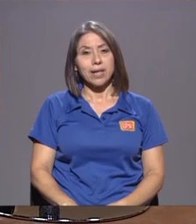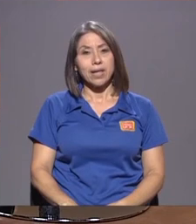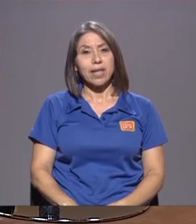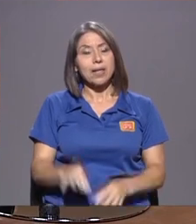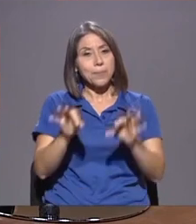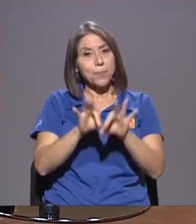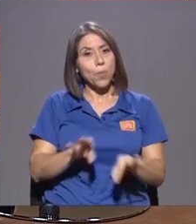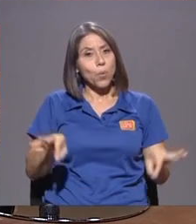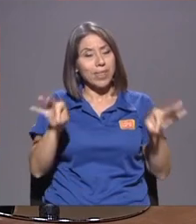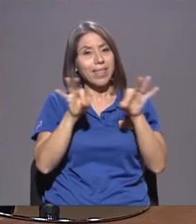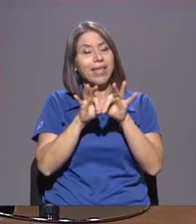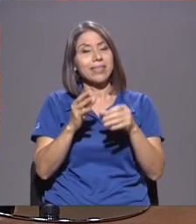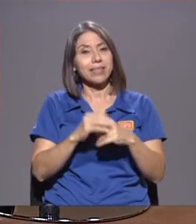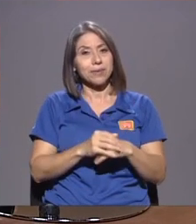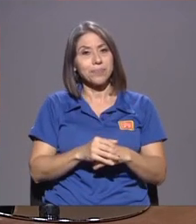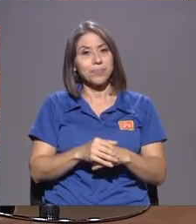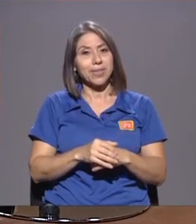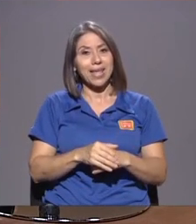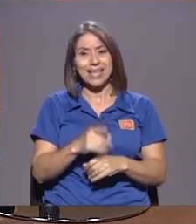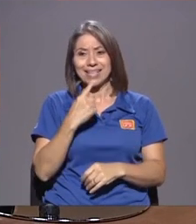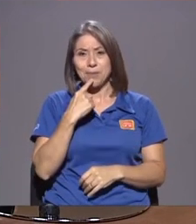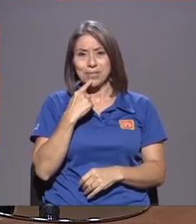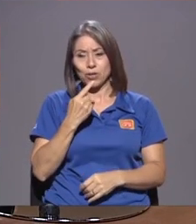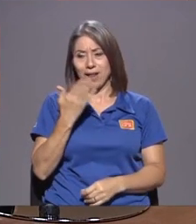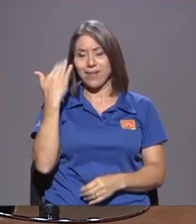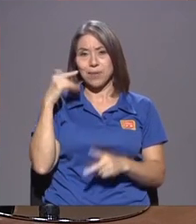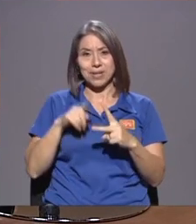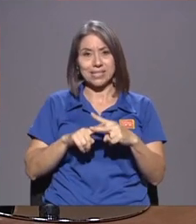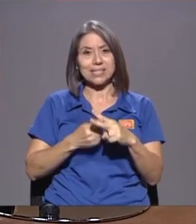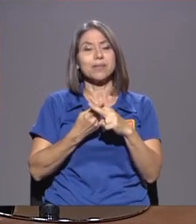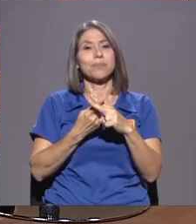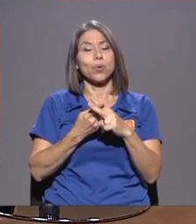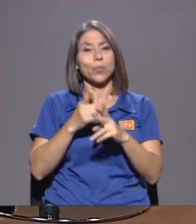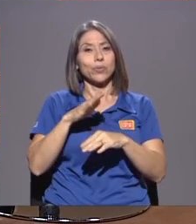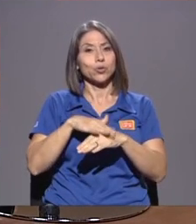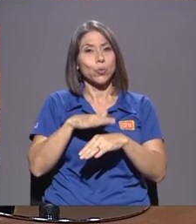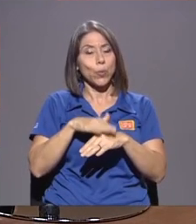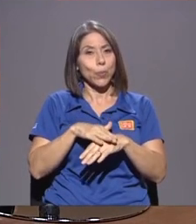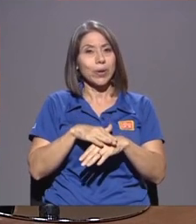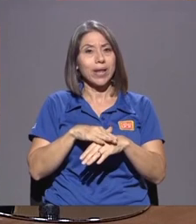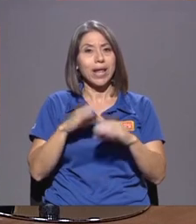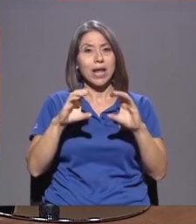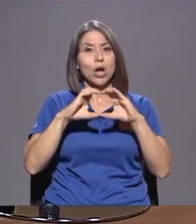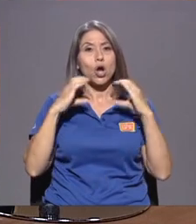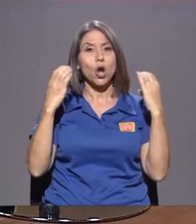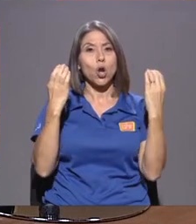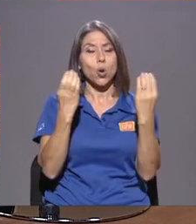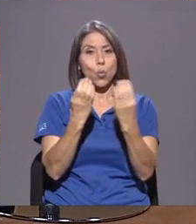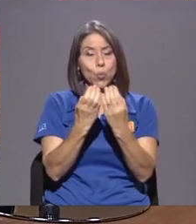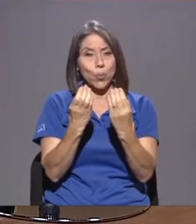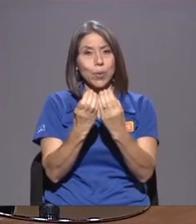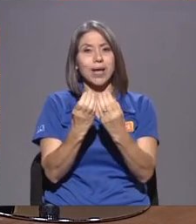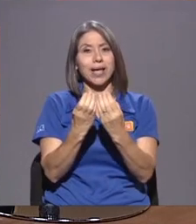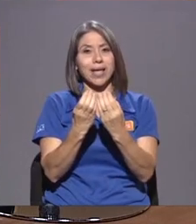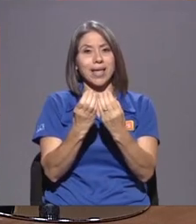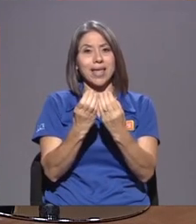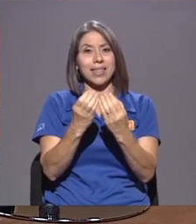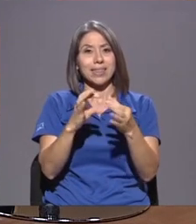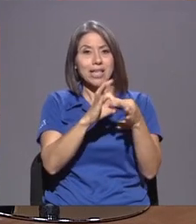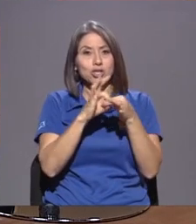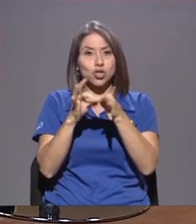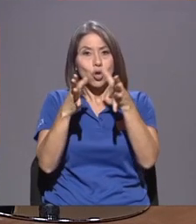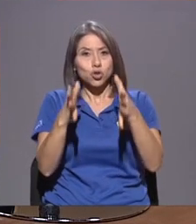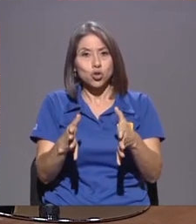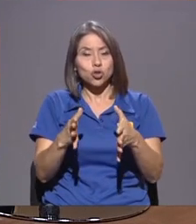Importante Es Esta Que Mencionaba Al Principio De Del Club De Este De Socios